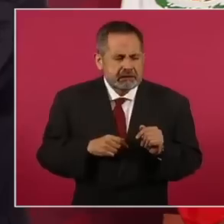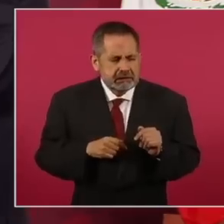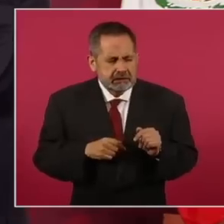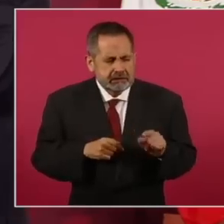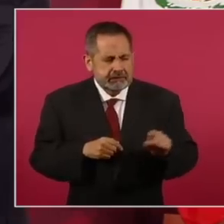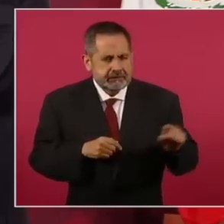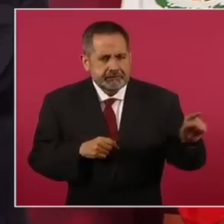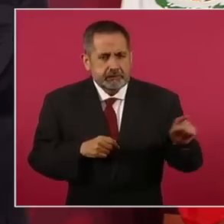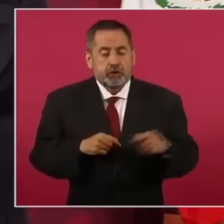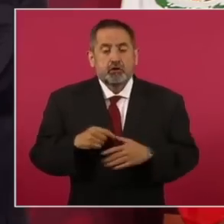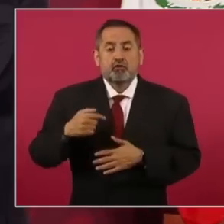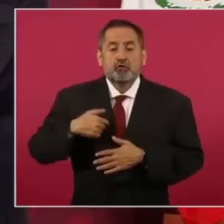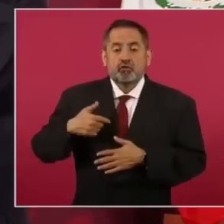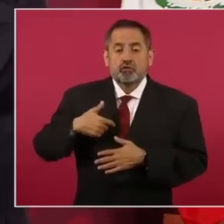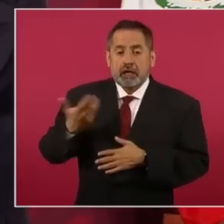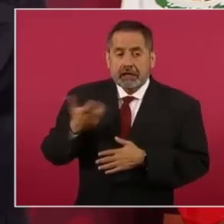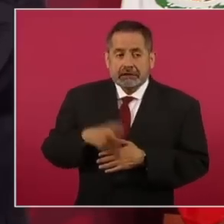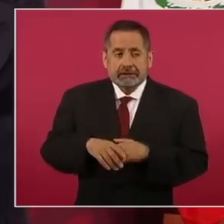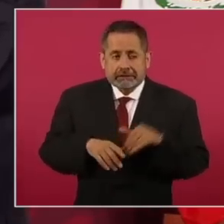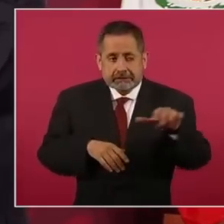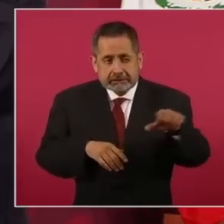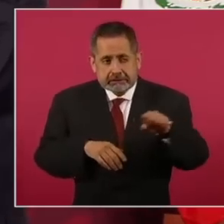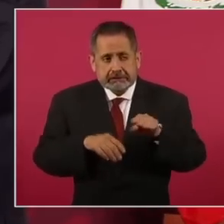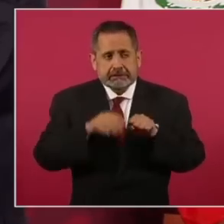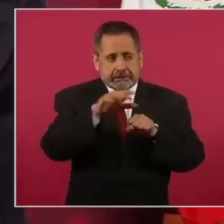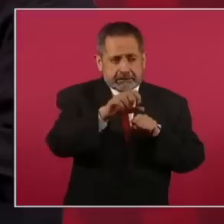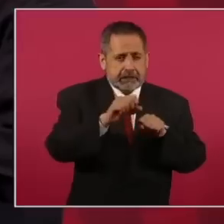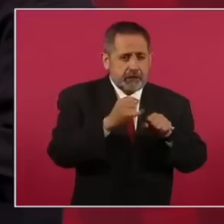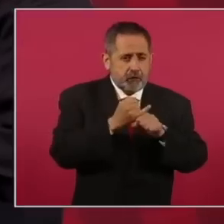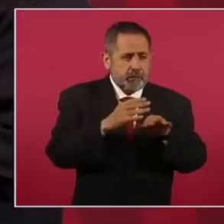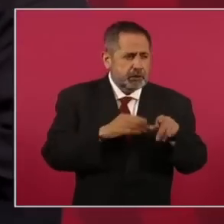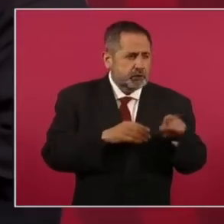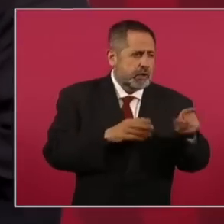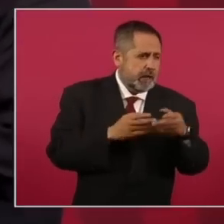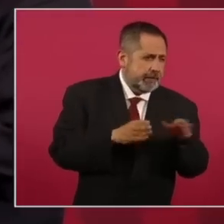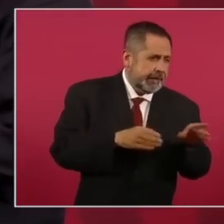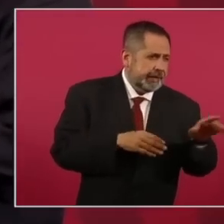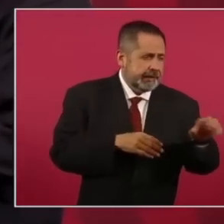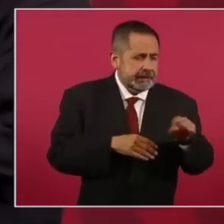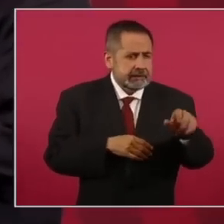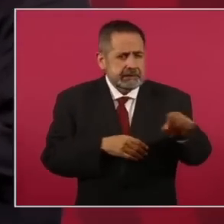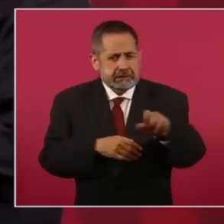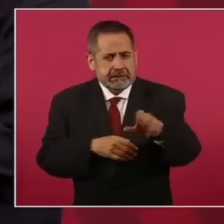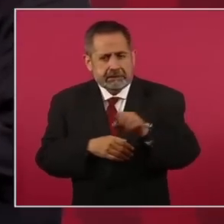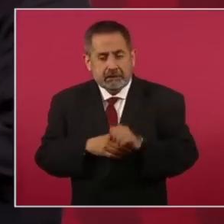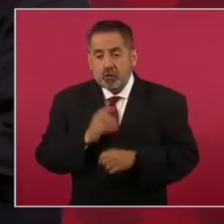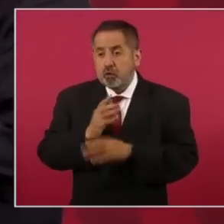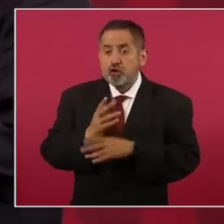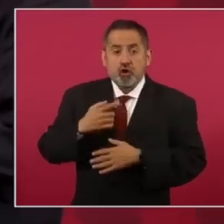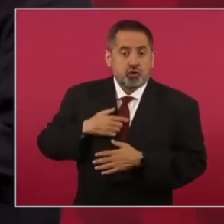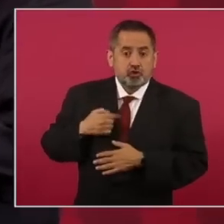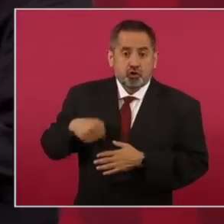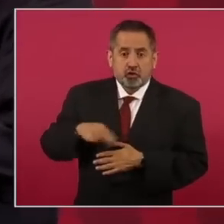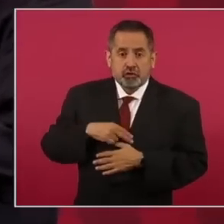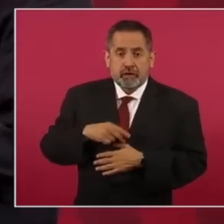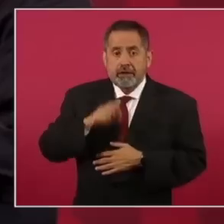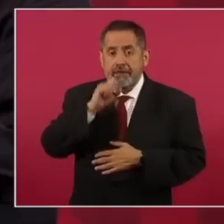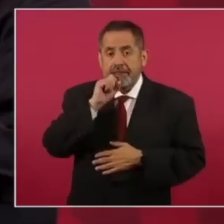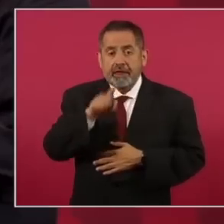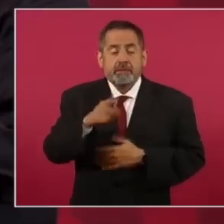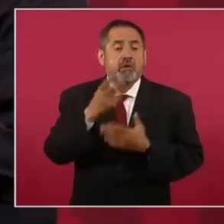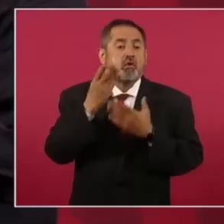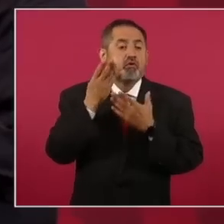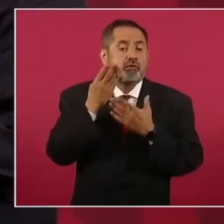nosotros clasificamos informaciones de fuentes abiertas, pero no solo nosotros. También los